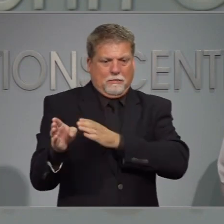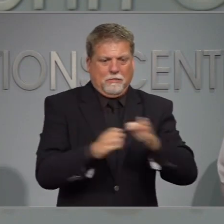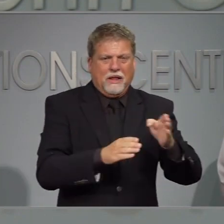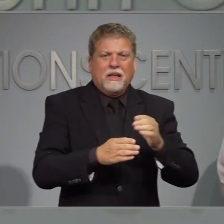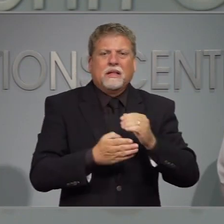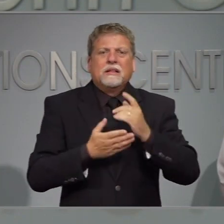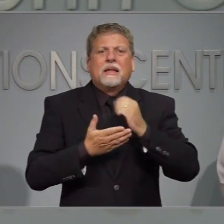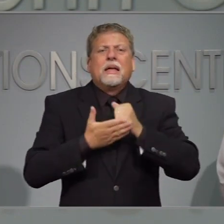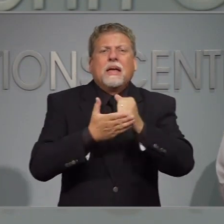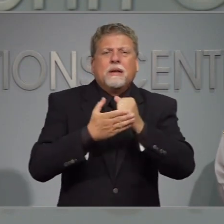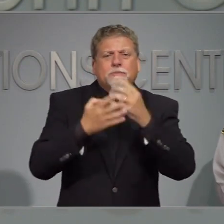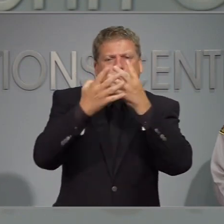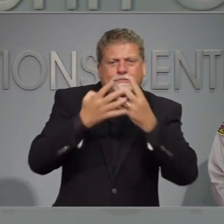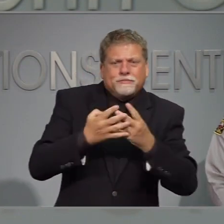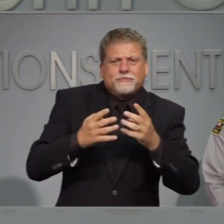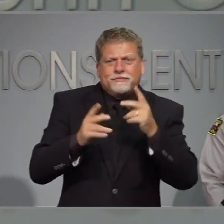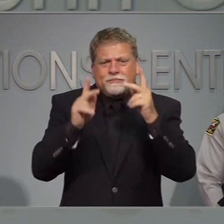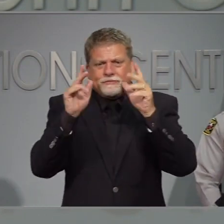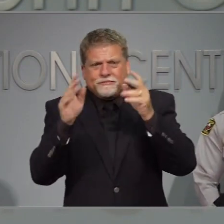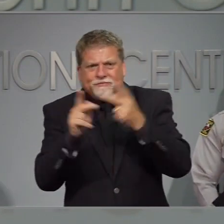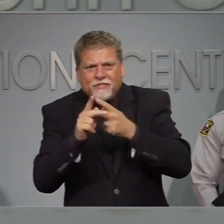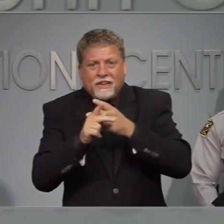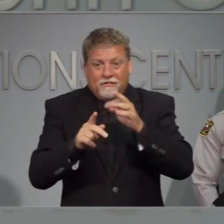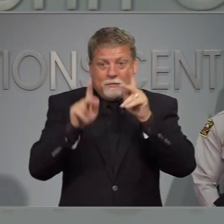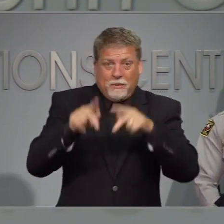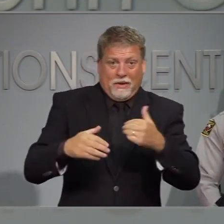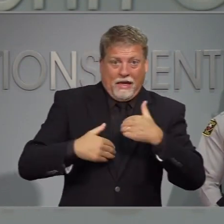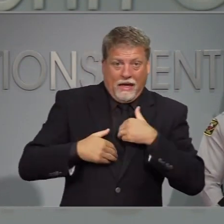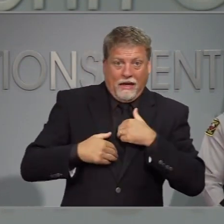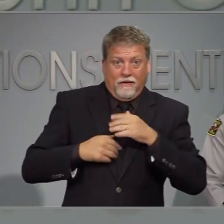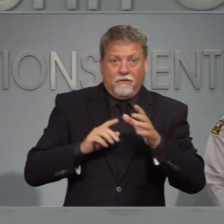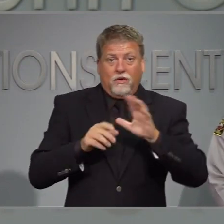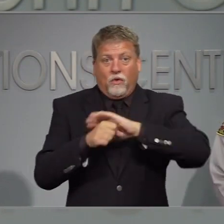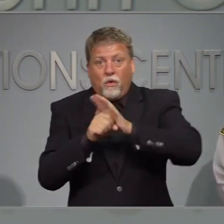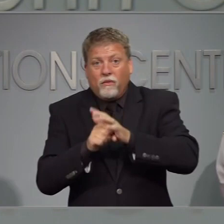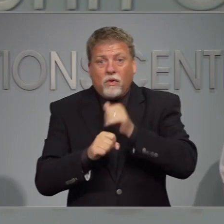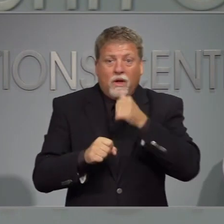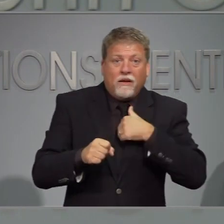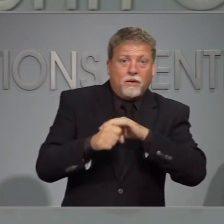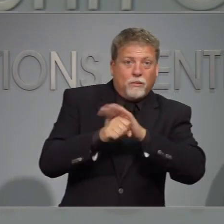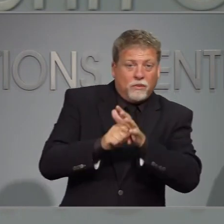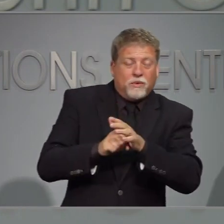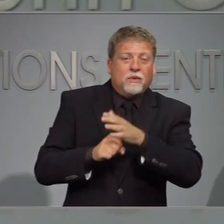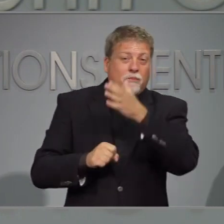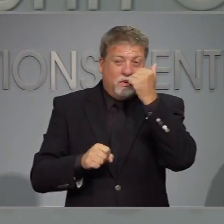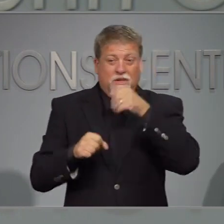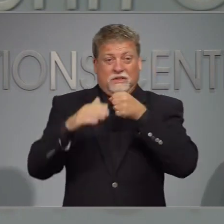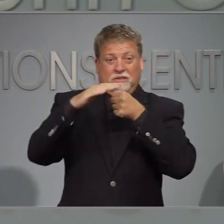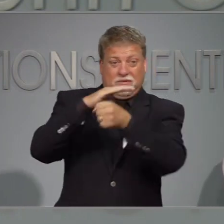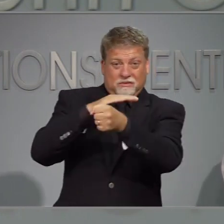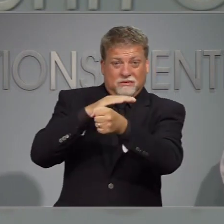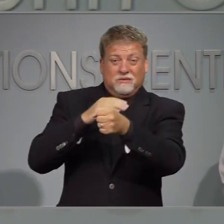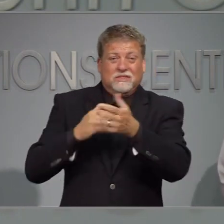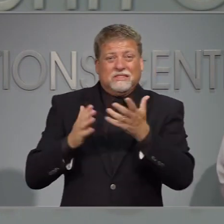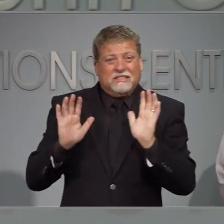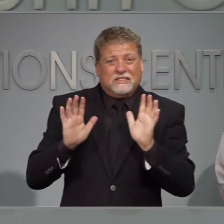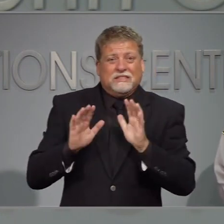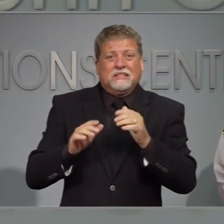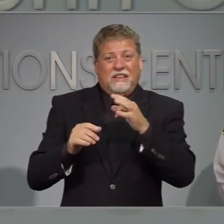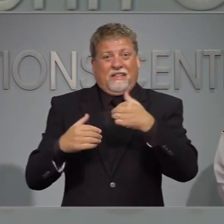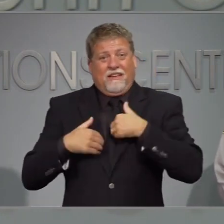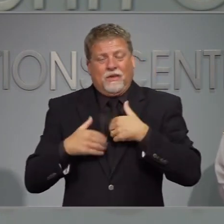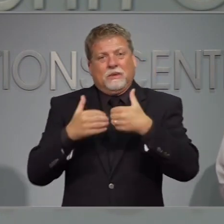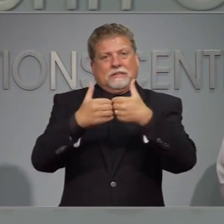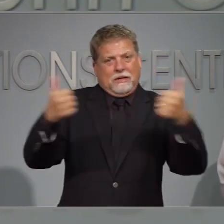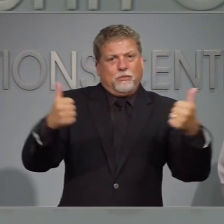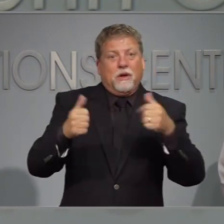para implementar las medidas de chequeos de salud para impren impedir que se propague el virus.